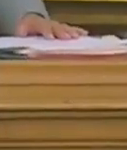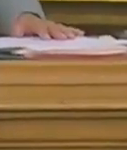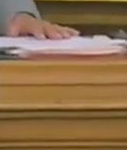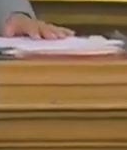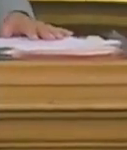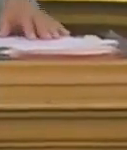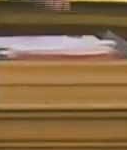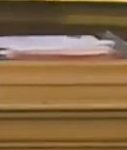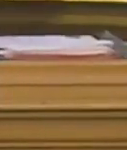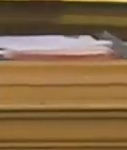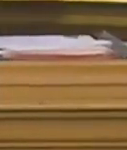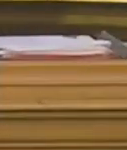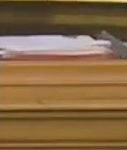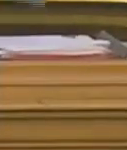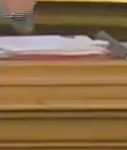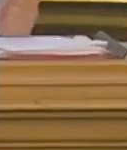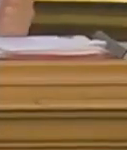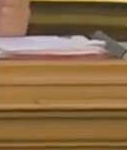Luis Eduardo Martínez.